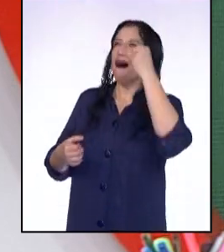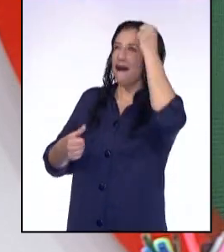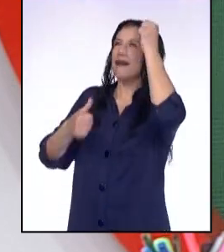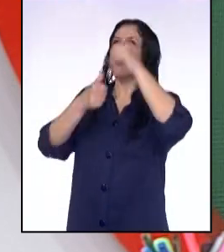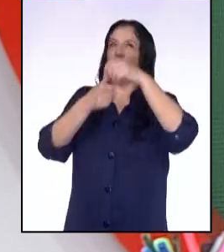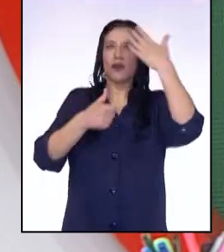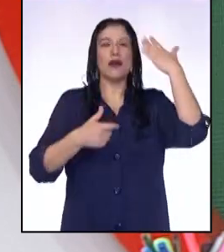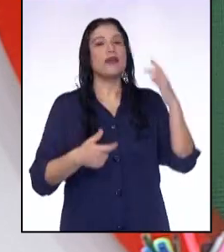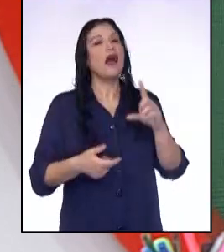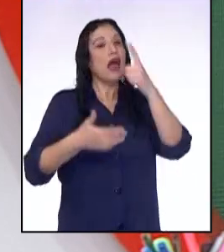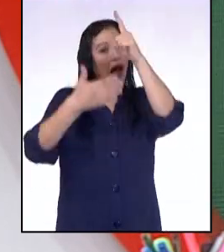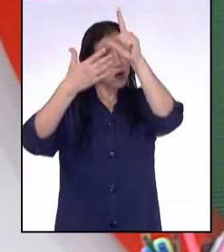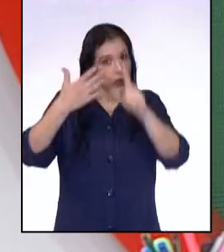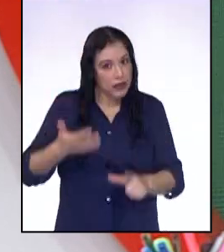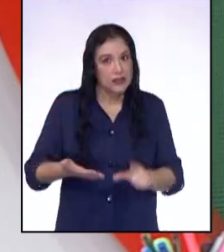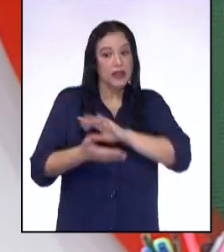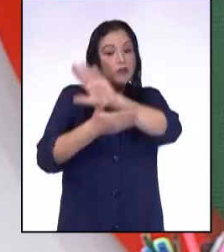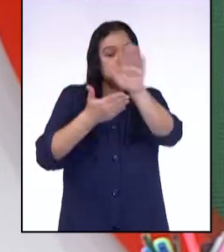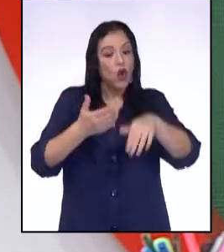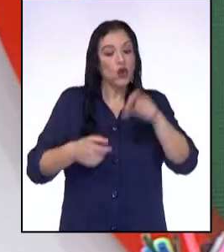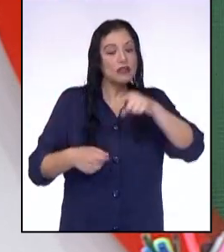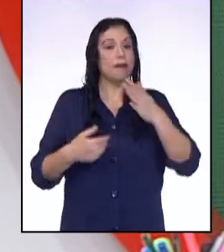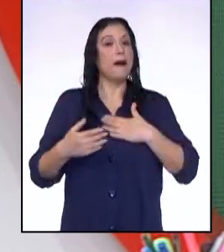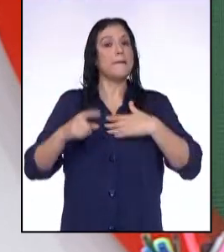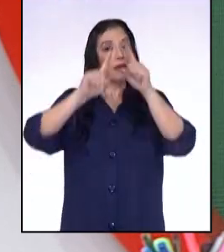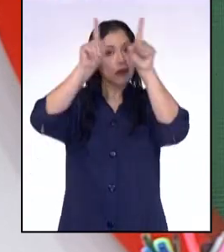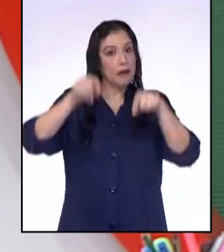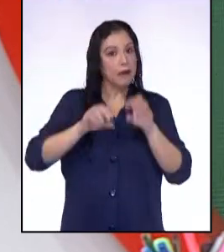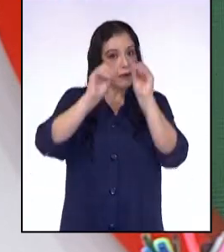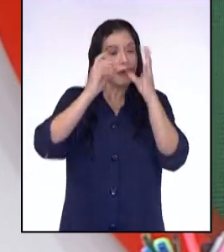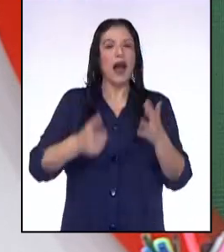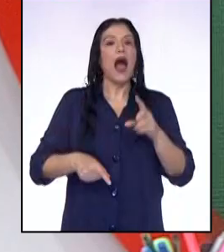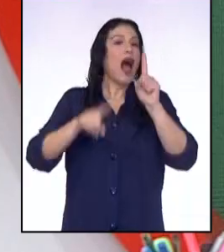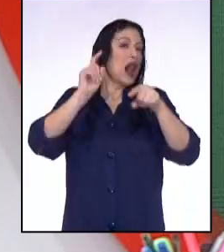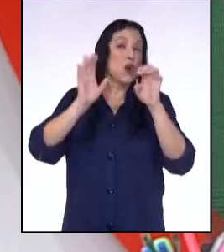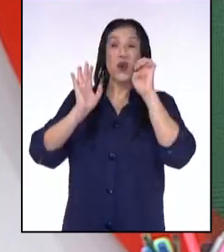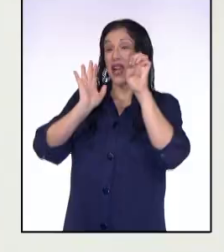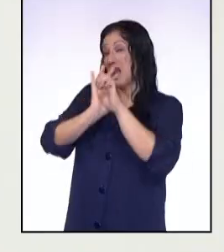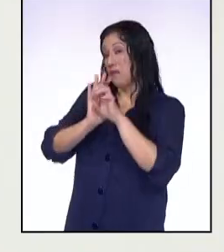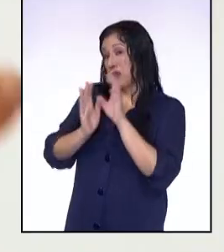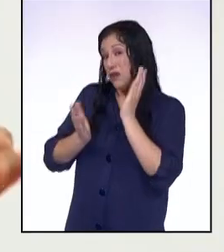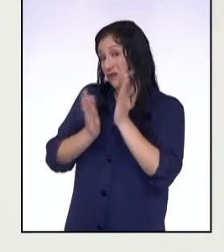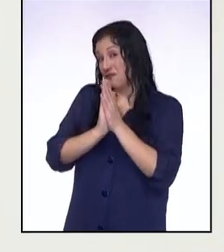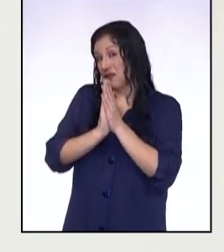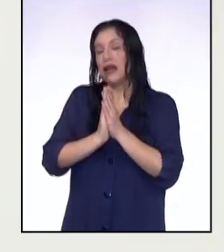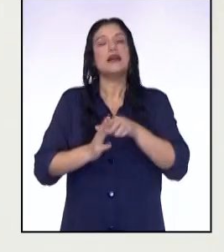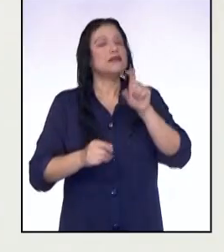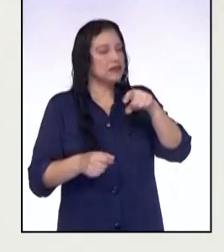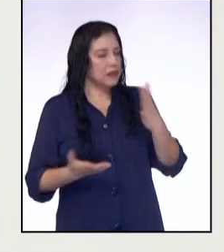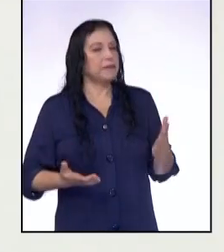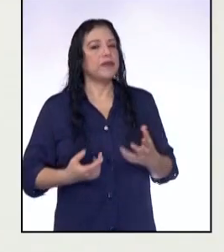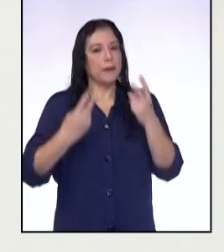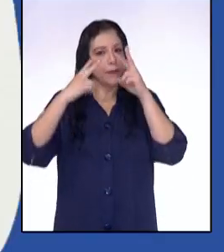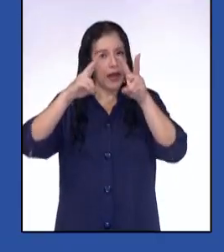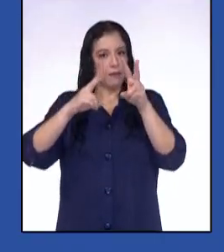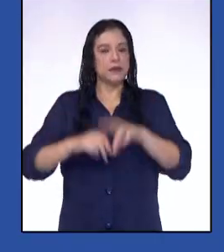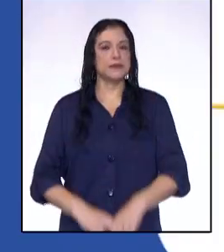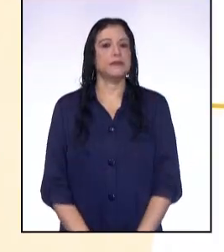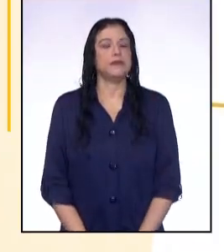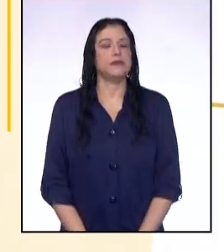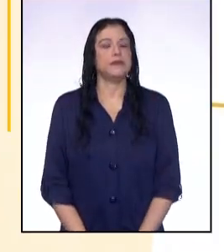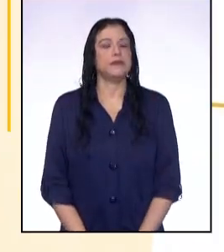eso. Ahí tendremos todo lo que debería contener la infografía. ¿Tendrá algún ejemplo, profesora? Claro que sí. Veamos la pantalla.